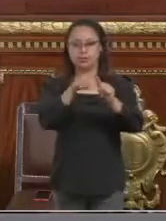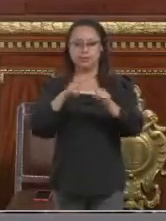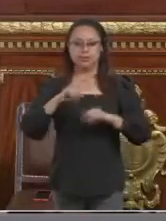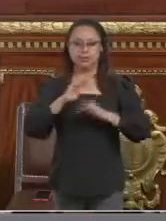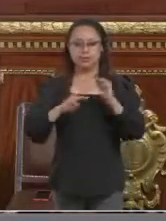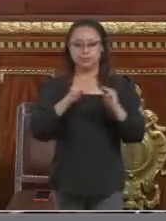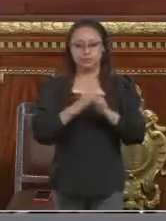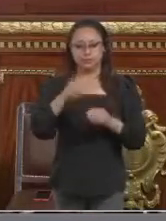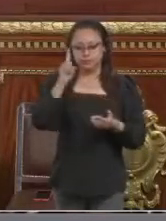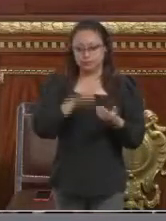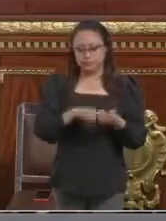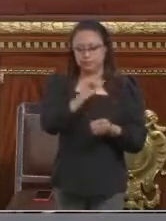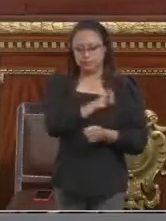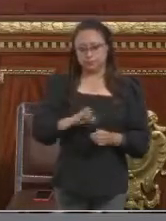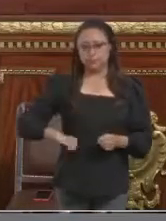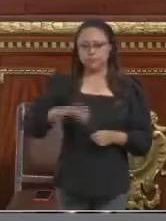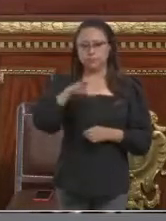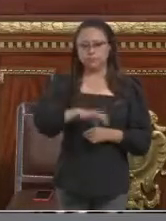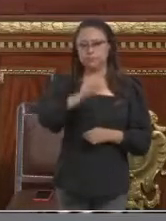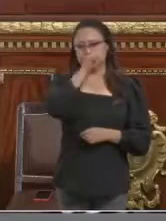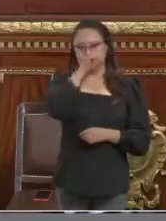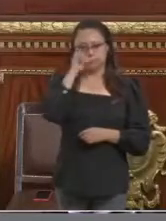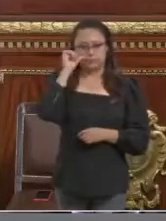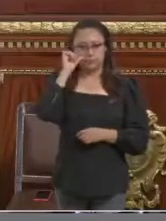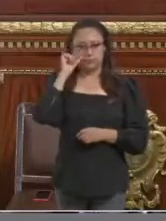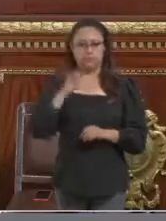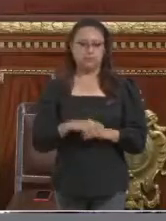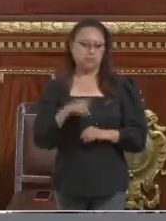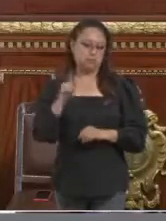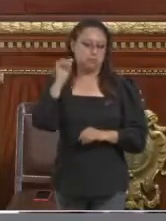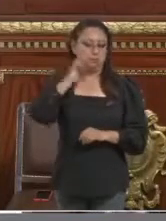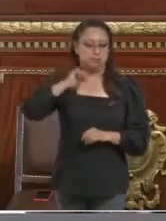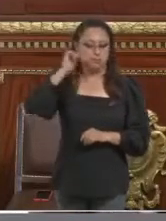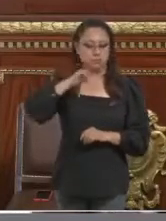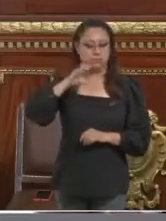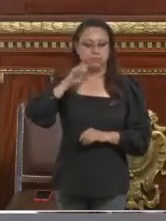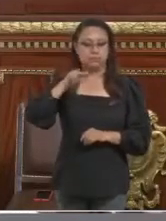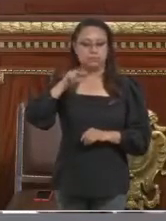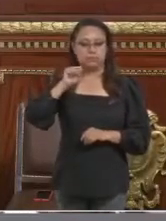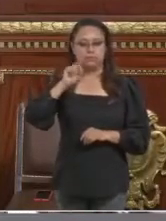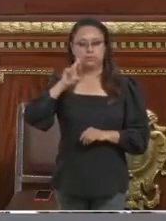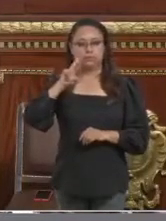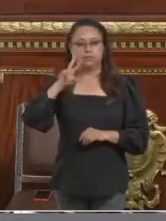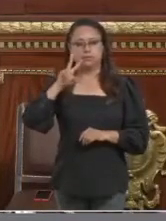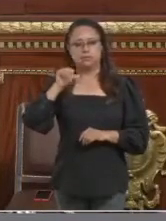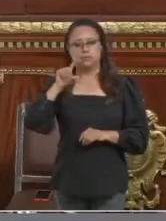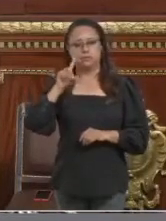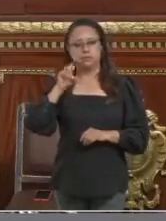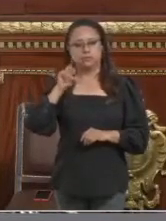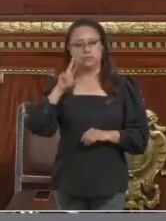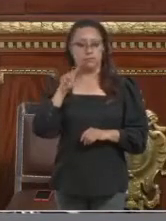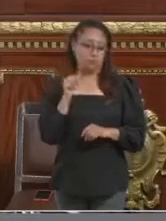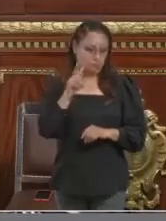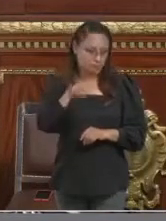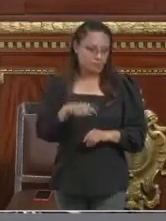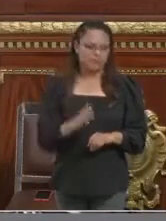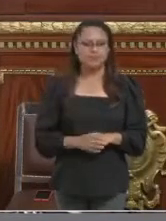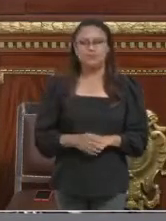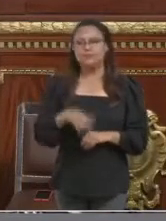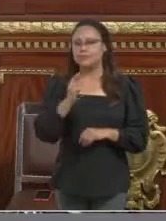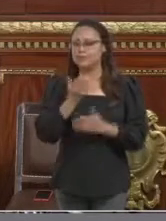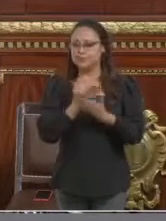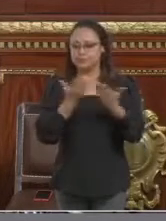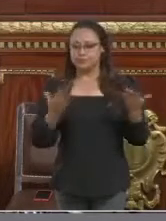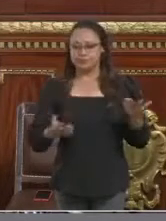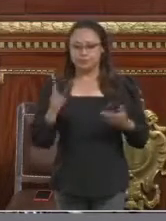la alcaldía Benito Juárez, siempre ha sido muy conservadora, la verdad. Y entonces, hay ahora en los parques,